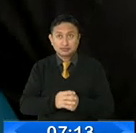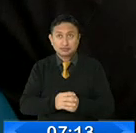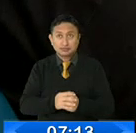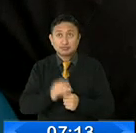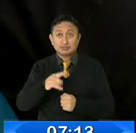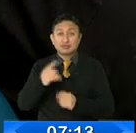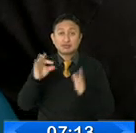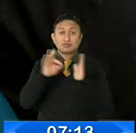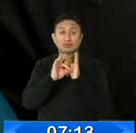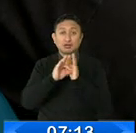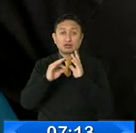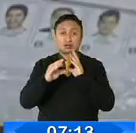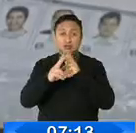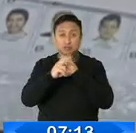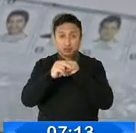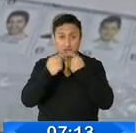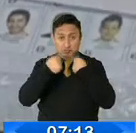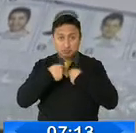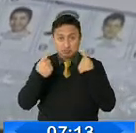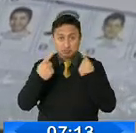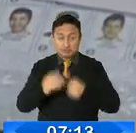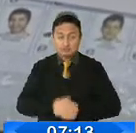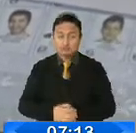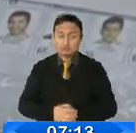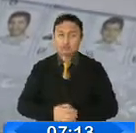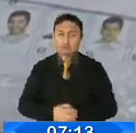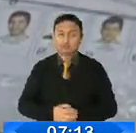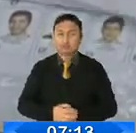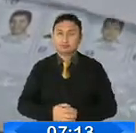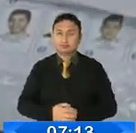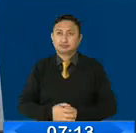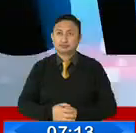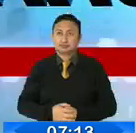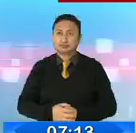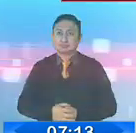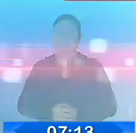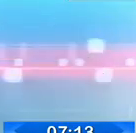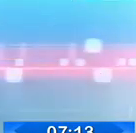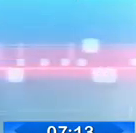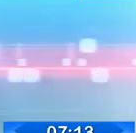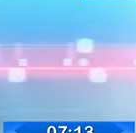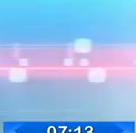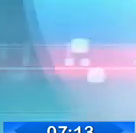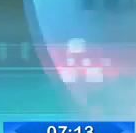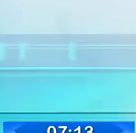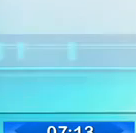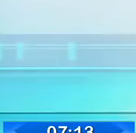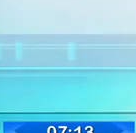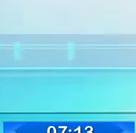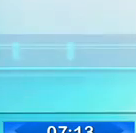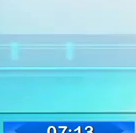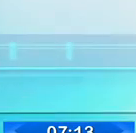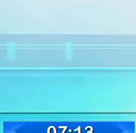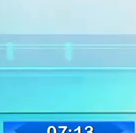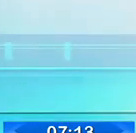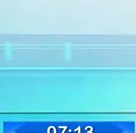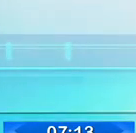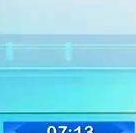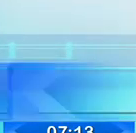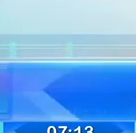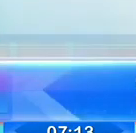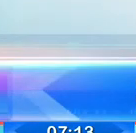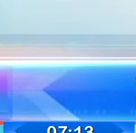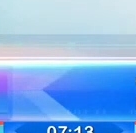redes sociales. Informó Valeria Navarro. Es momento de hacer una pausa comercial, pero al